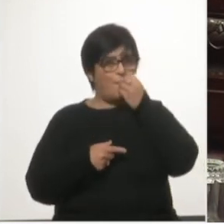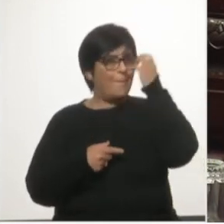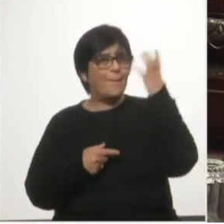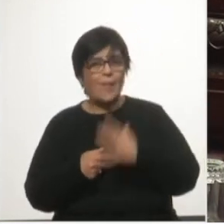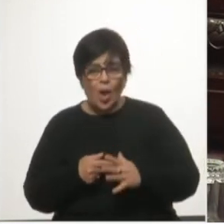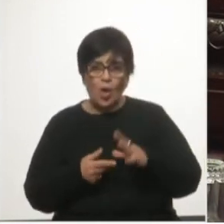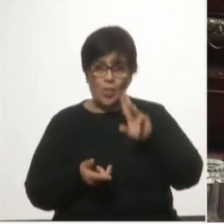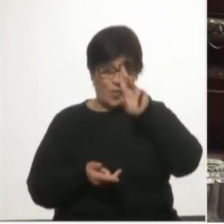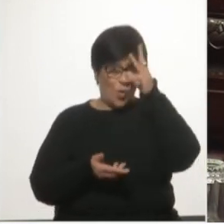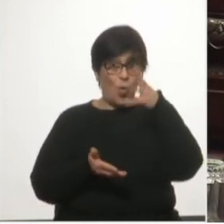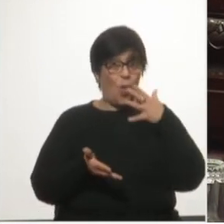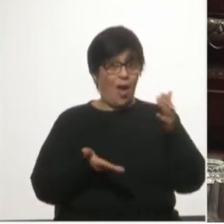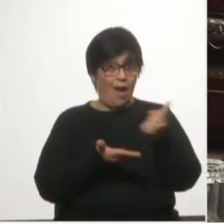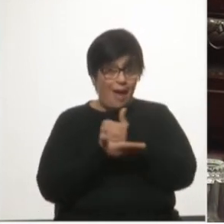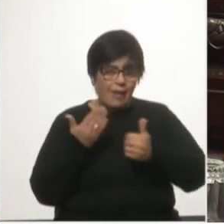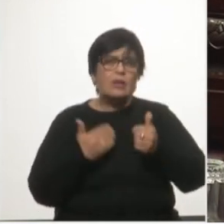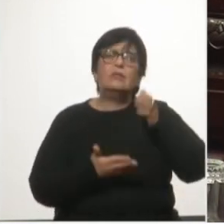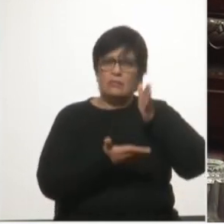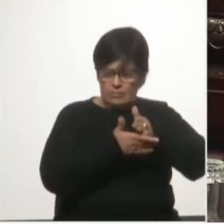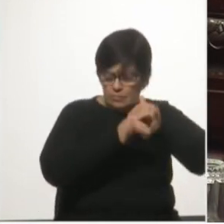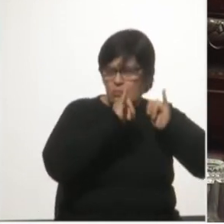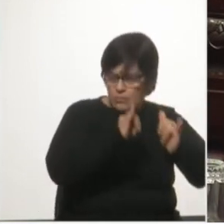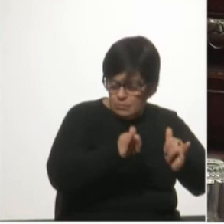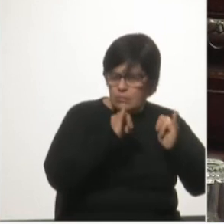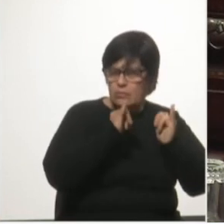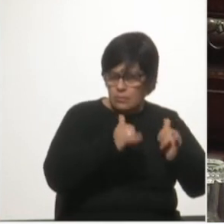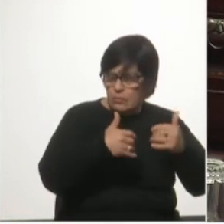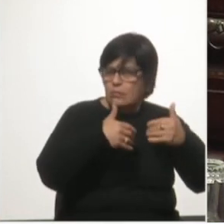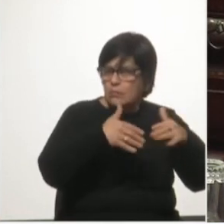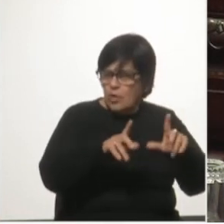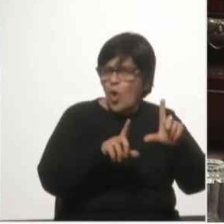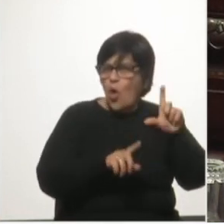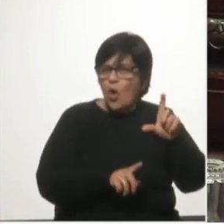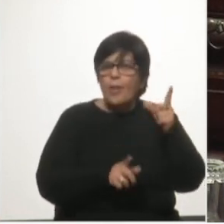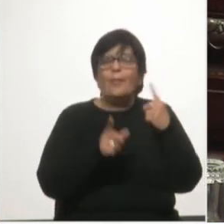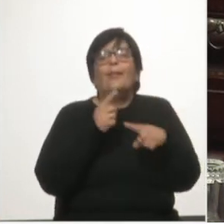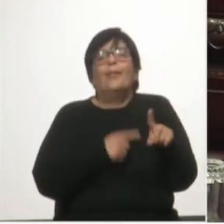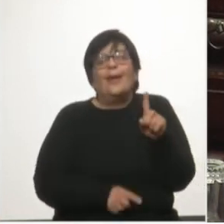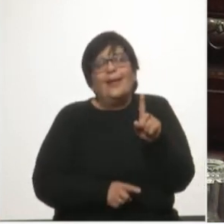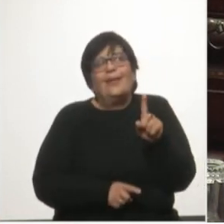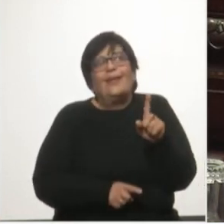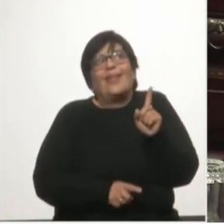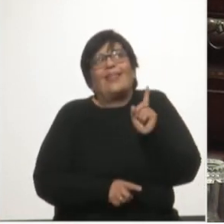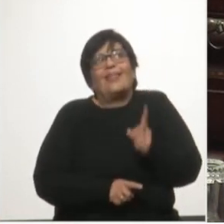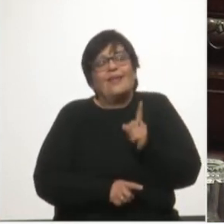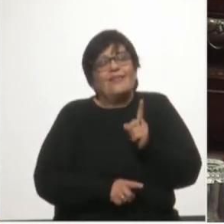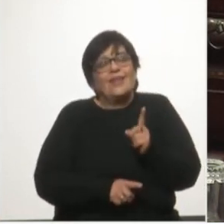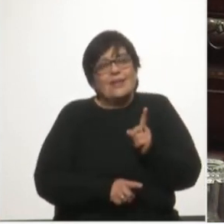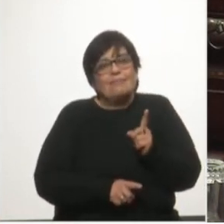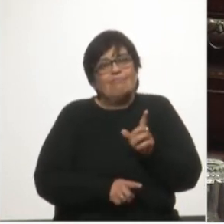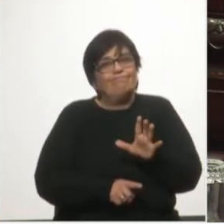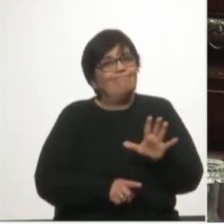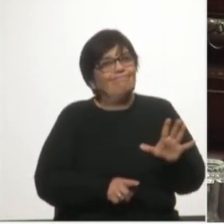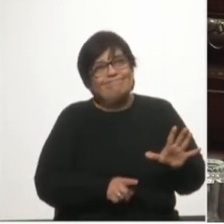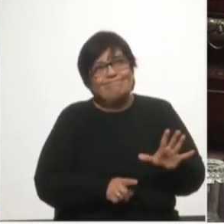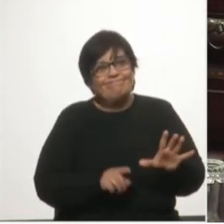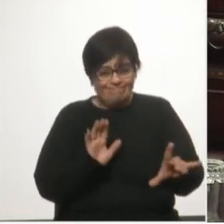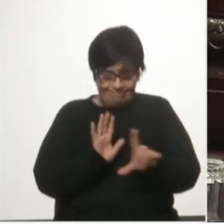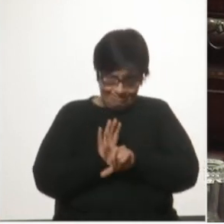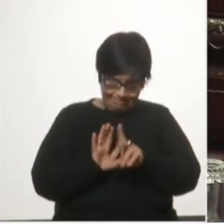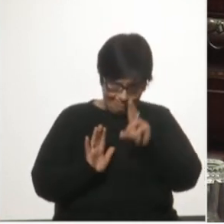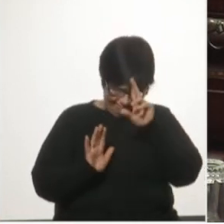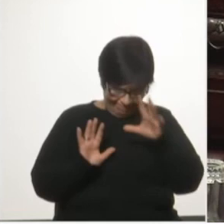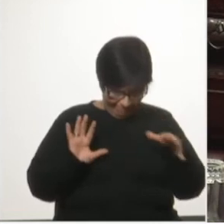país claro que tiene derecho a pensar eso pero habría que haberlo hecho con base legal